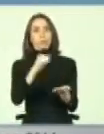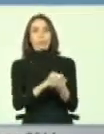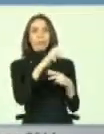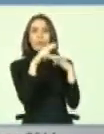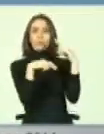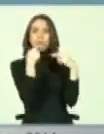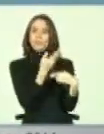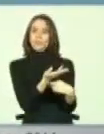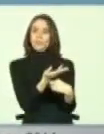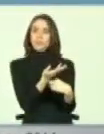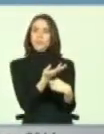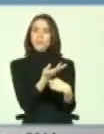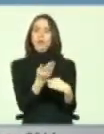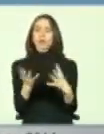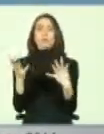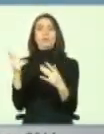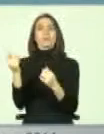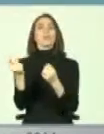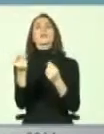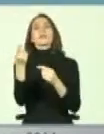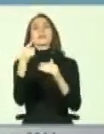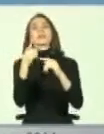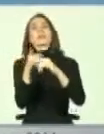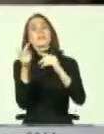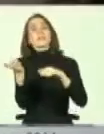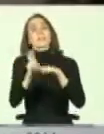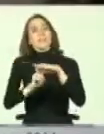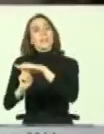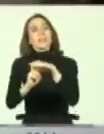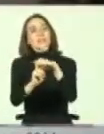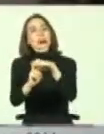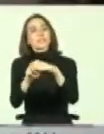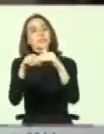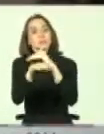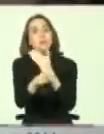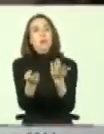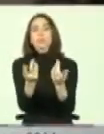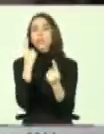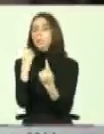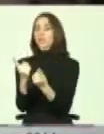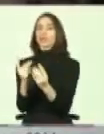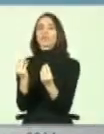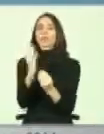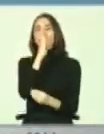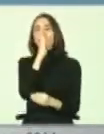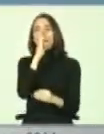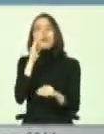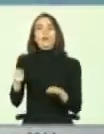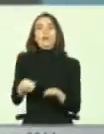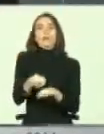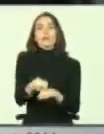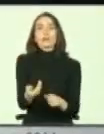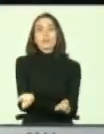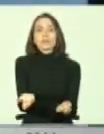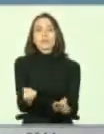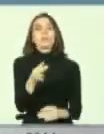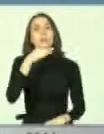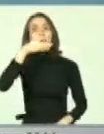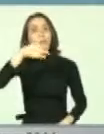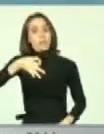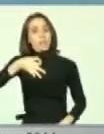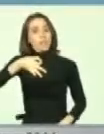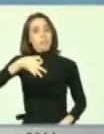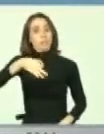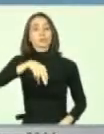o a ese medio de transporte porque no les parece adecuado. Y vamos sumando. Nosotros incluso habíamos dicho que